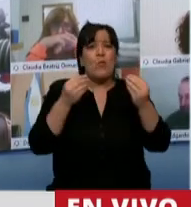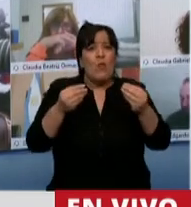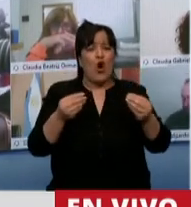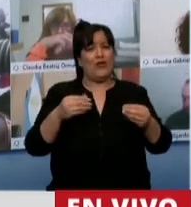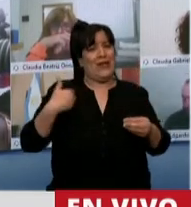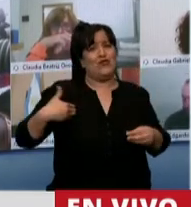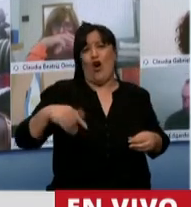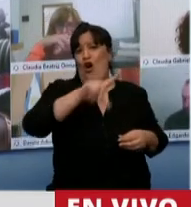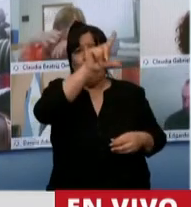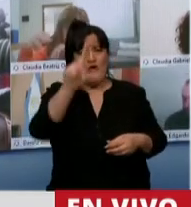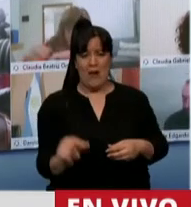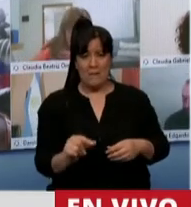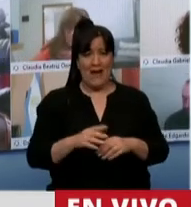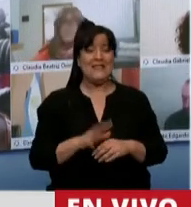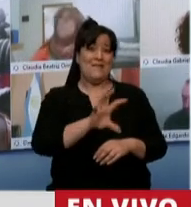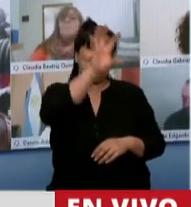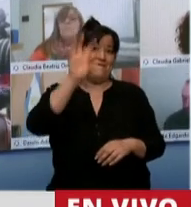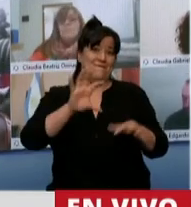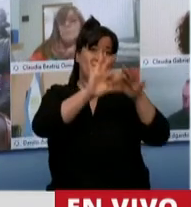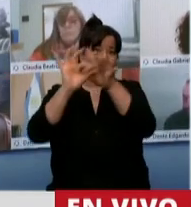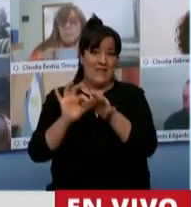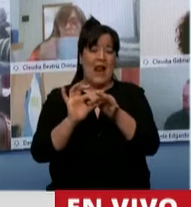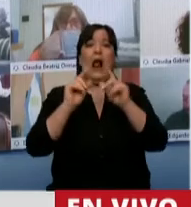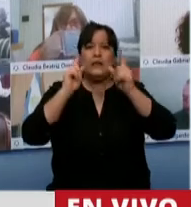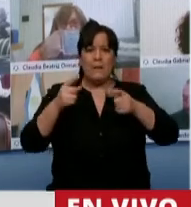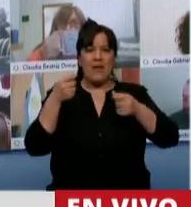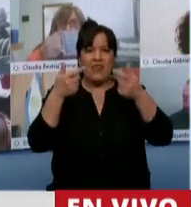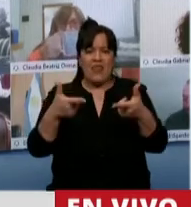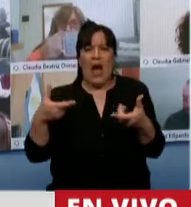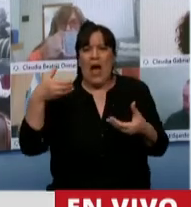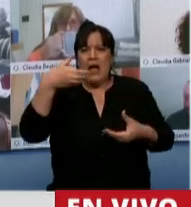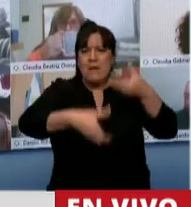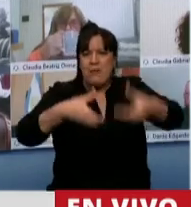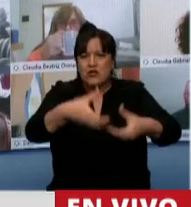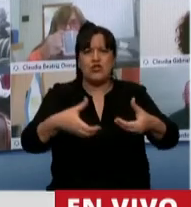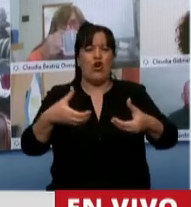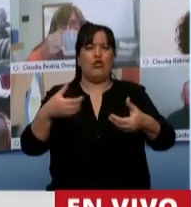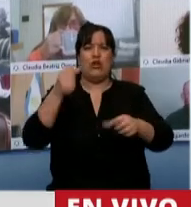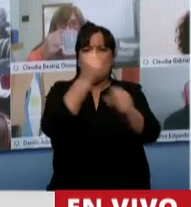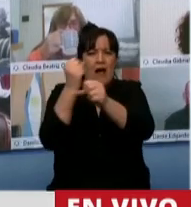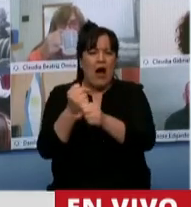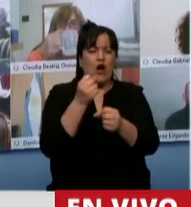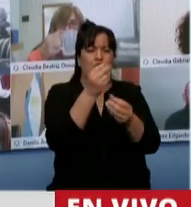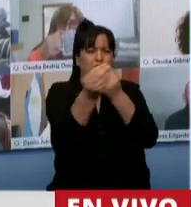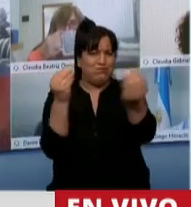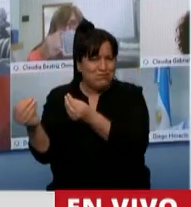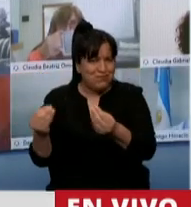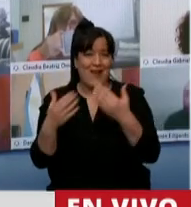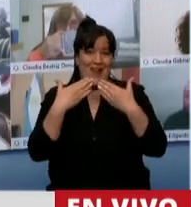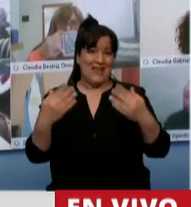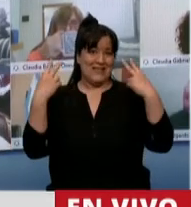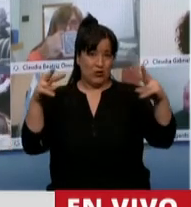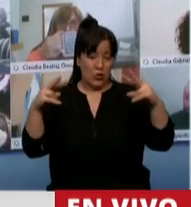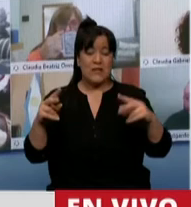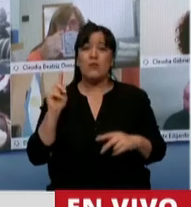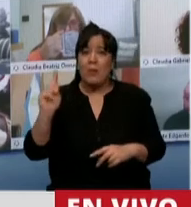lo largo y ancho del país y no solo porque genera inversiones y trabajo a lo largo y ancho del país, sino también porque ha permitido en muchas provincias